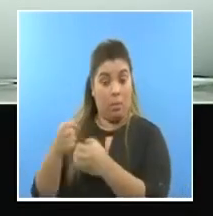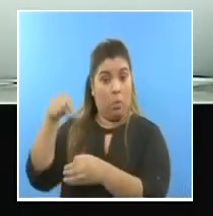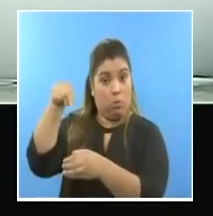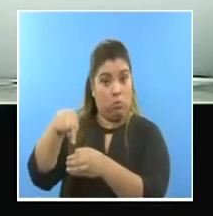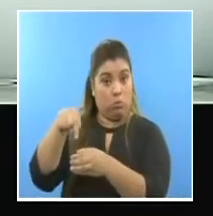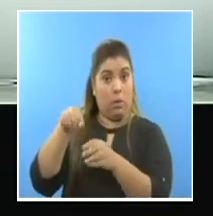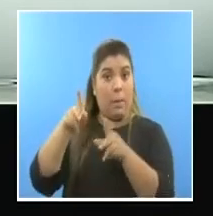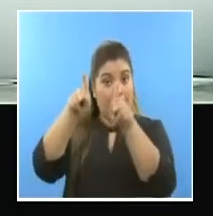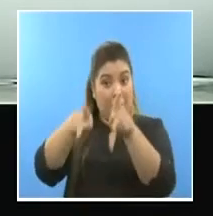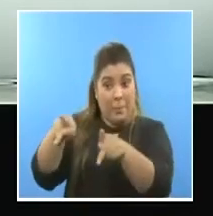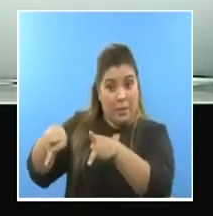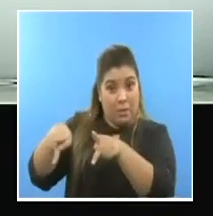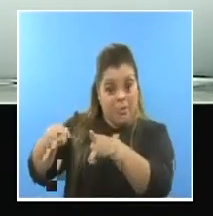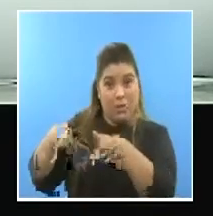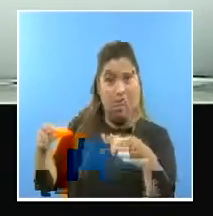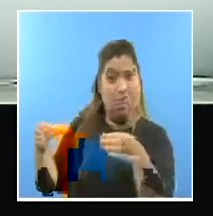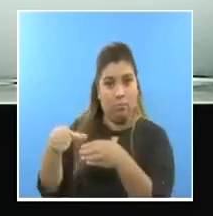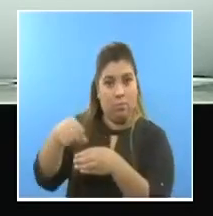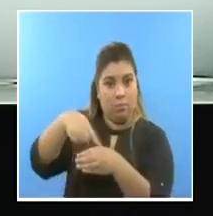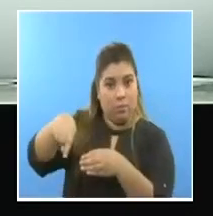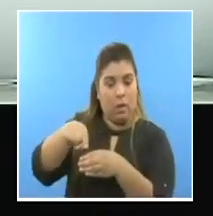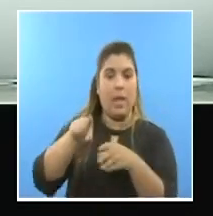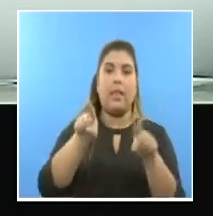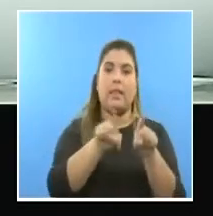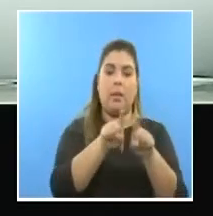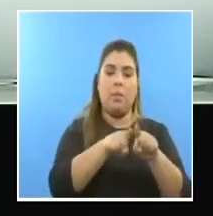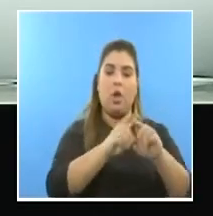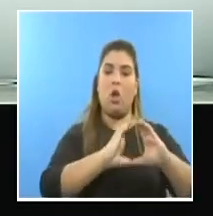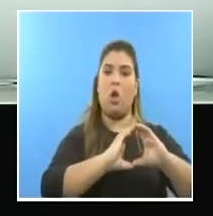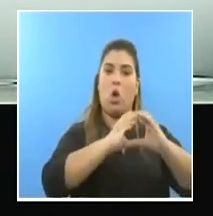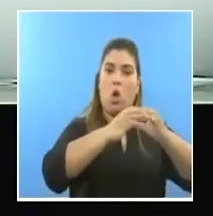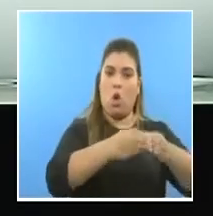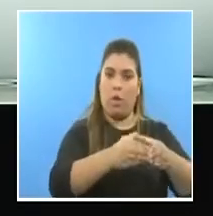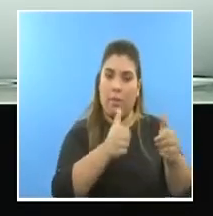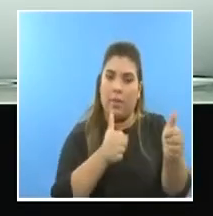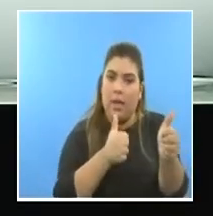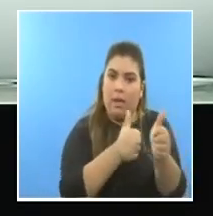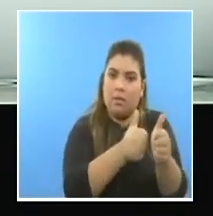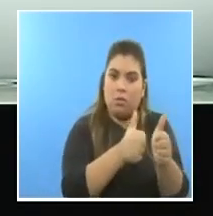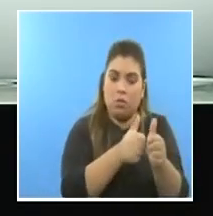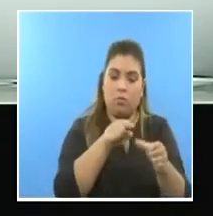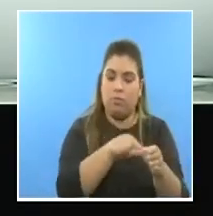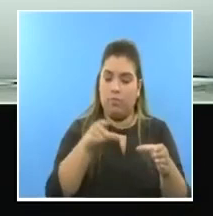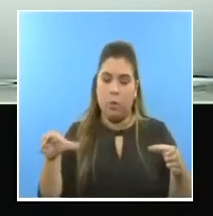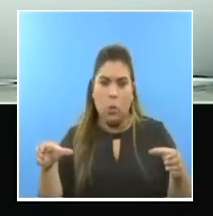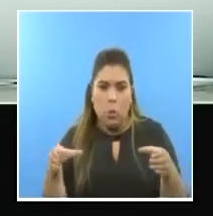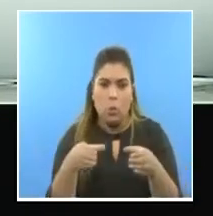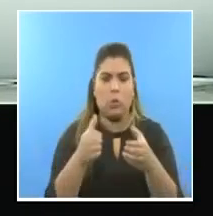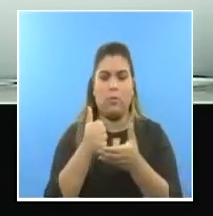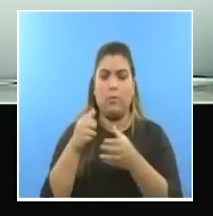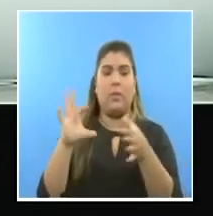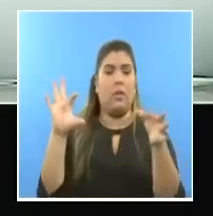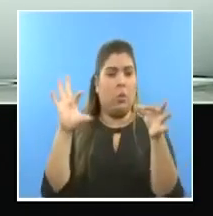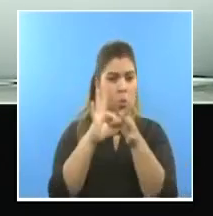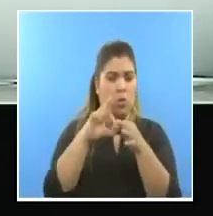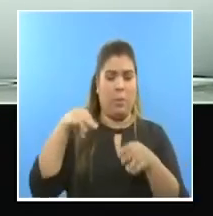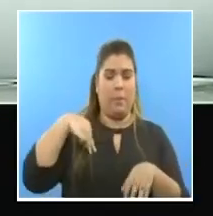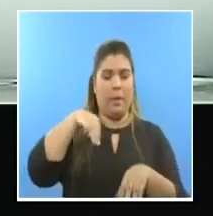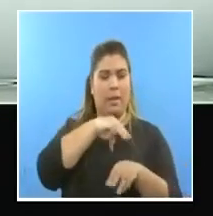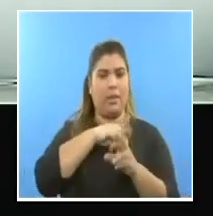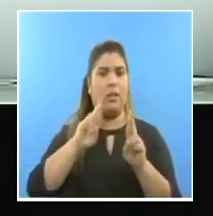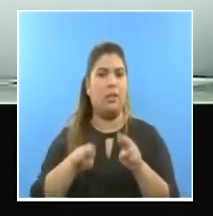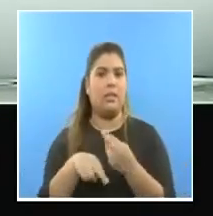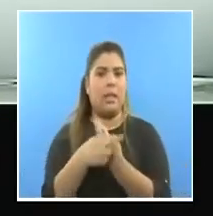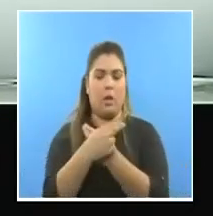concurrente con la desempeñada por el Comité Asesor, que ha venido acompañando al Ministerio de Salud durante el